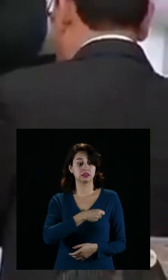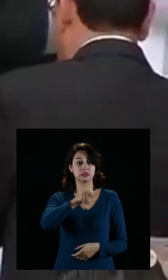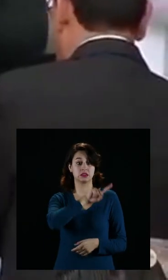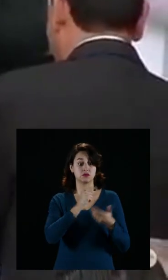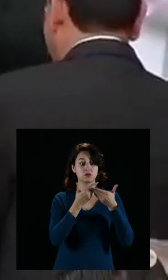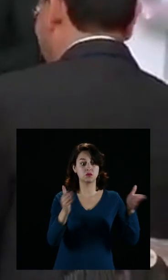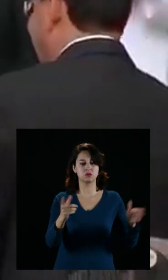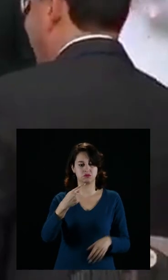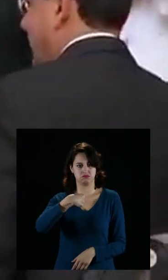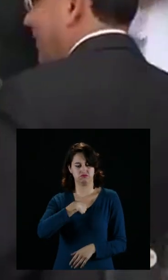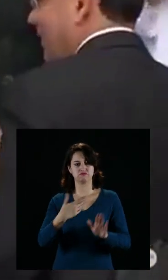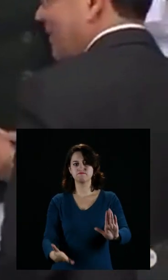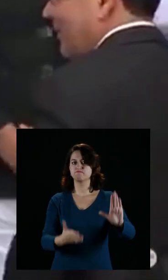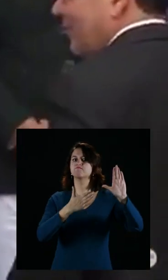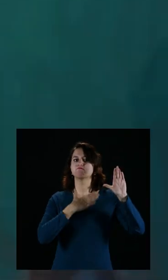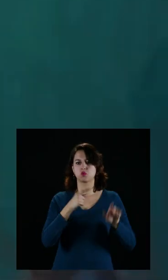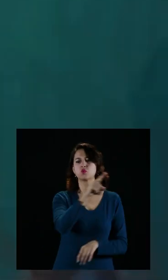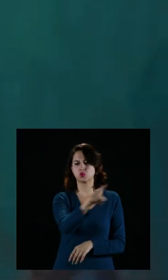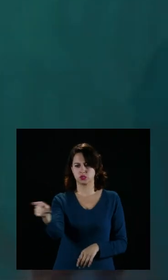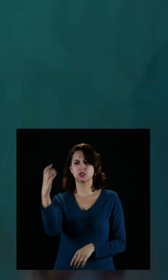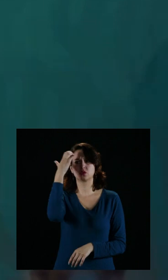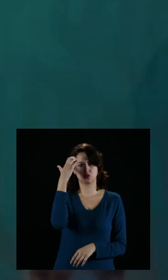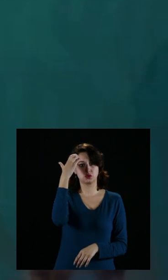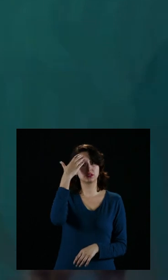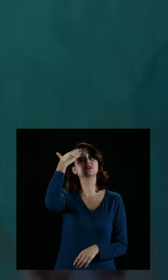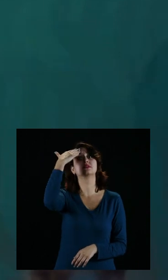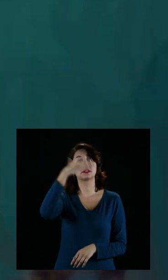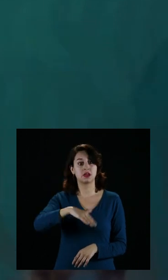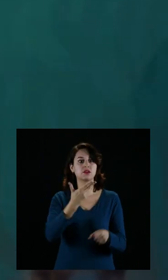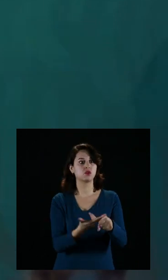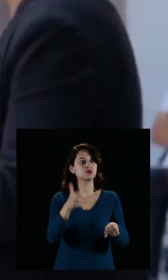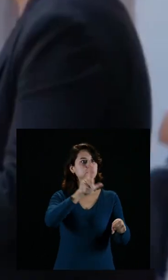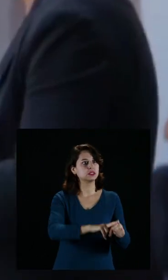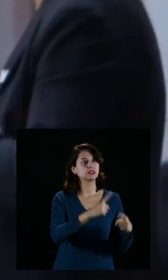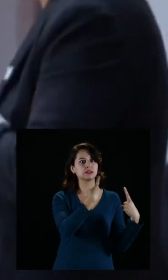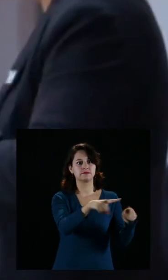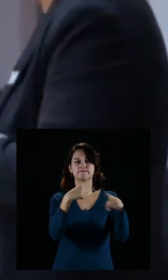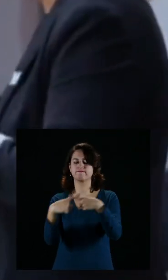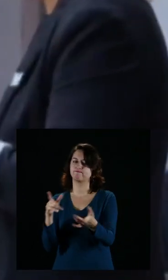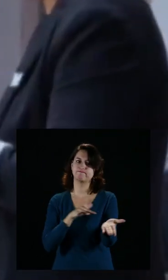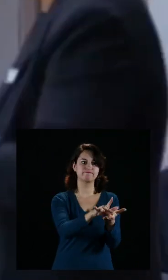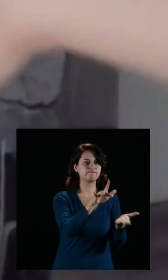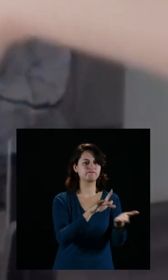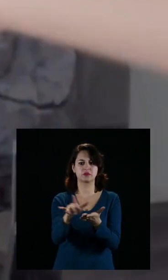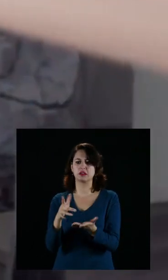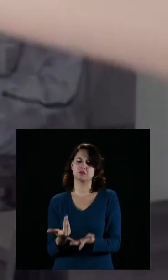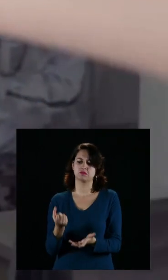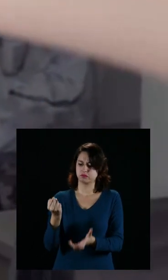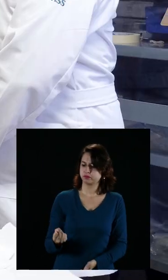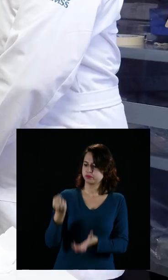Ustedes conocen mi compromiso con la salud pública. Soy y seré un aliado de los hospitales públicos.